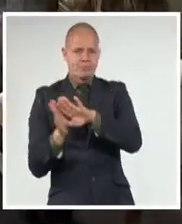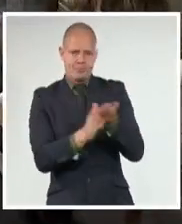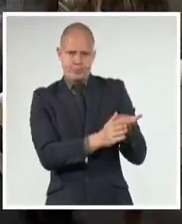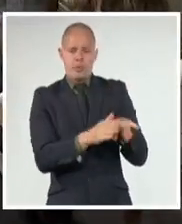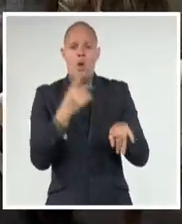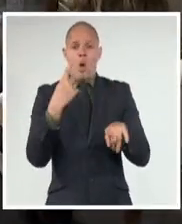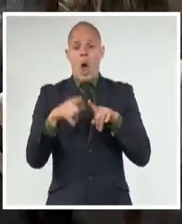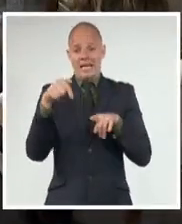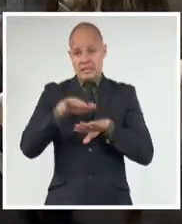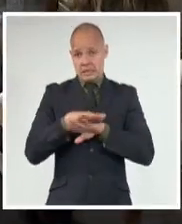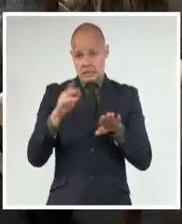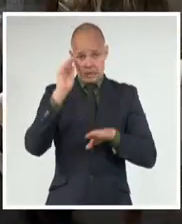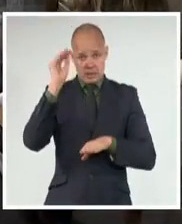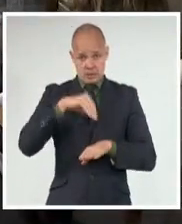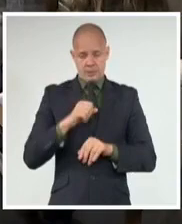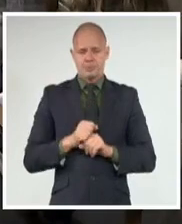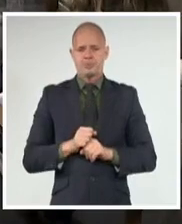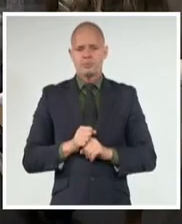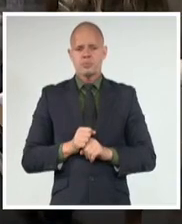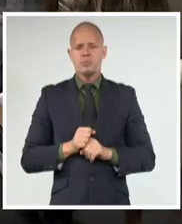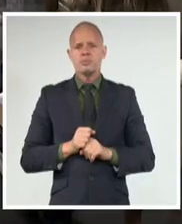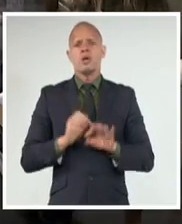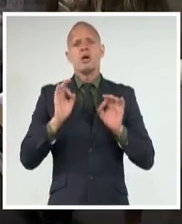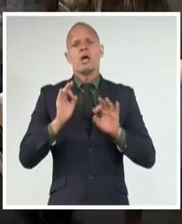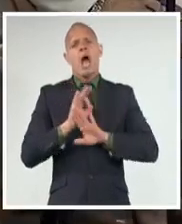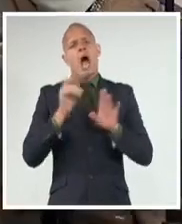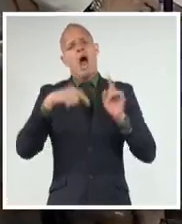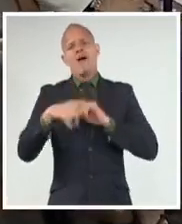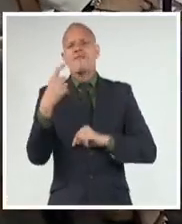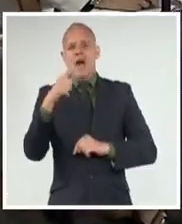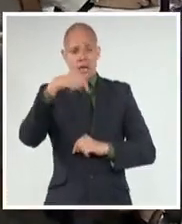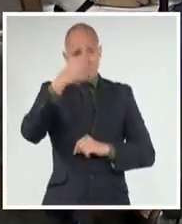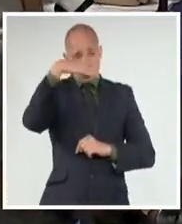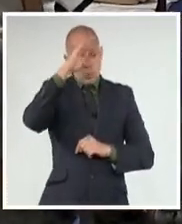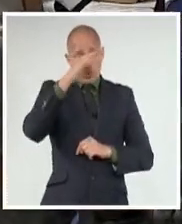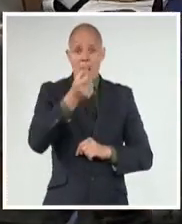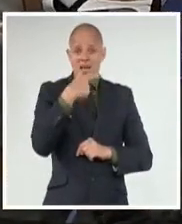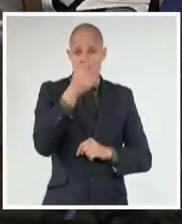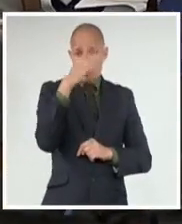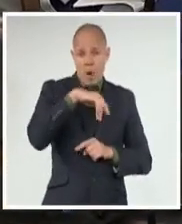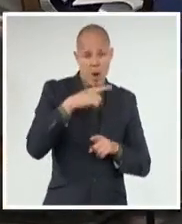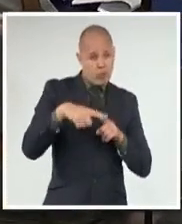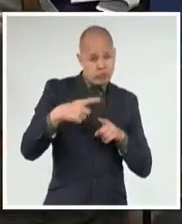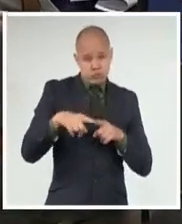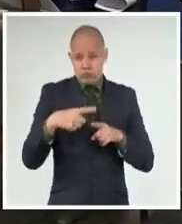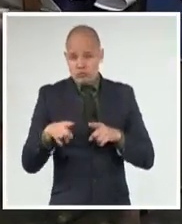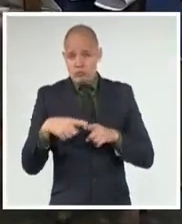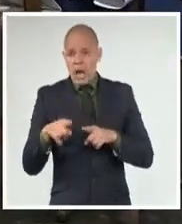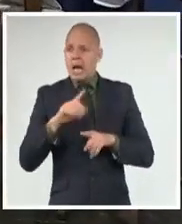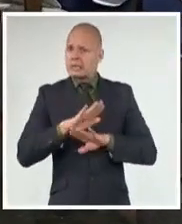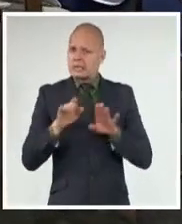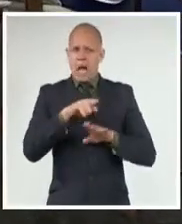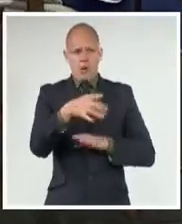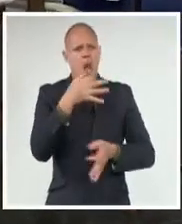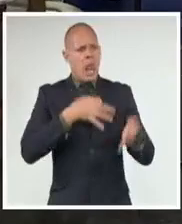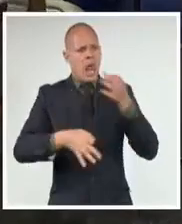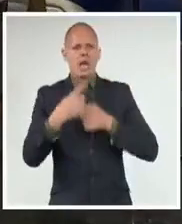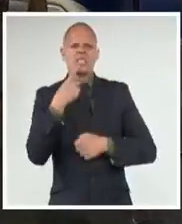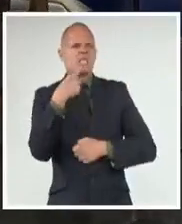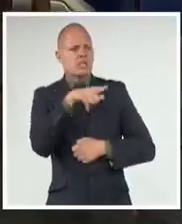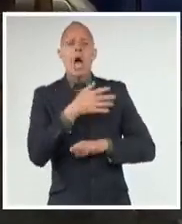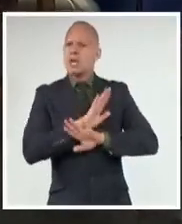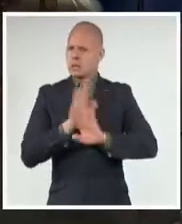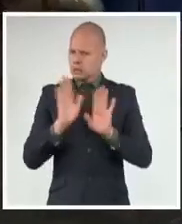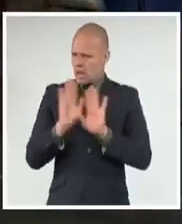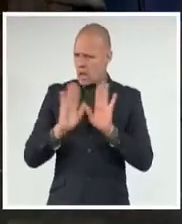insumos necesarios para el trabajo que desarrollan en las comunidades, comentaron también al mandatario cubano, quienes aseguró que muchas de esas cuestiones